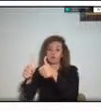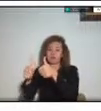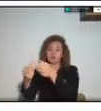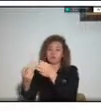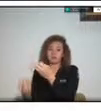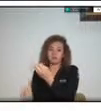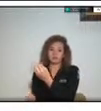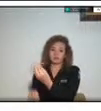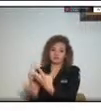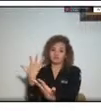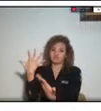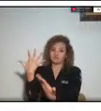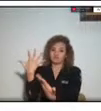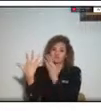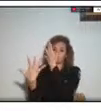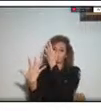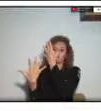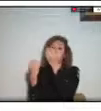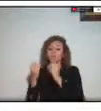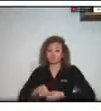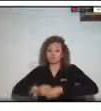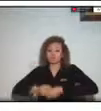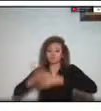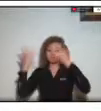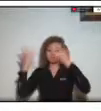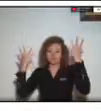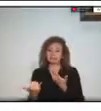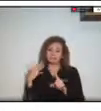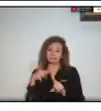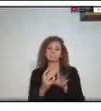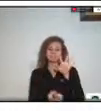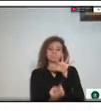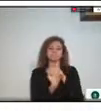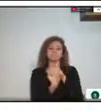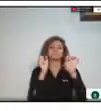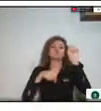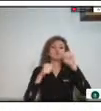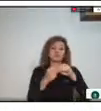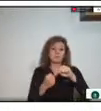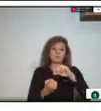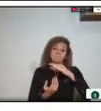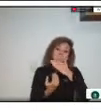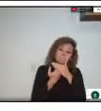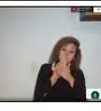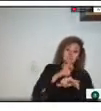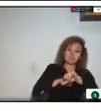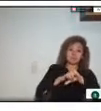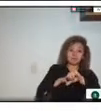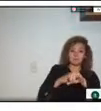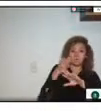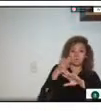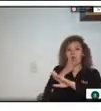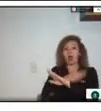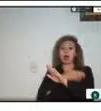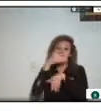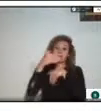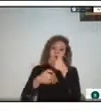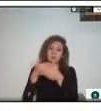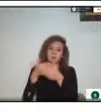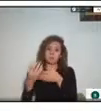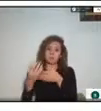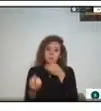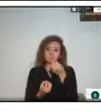pues en estas primeras horas antes de que se generen todos los procesos de evaporación de la fracción